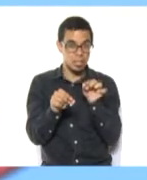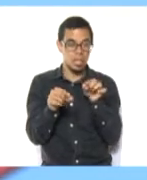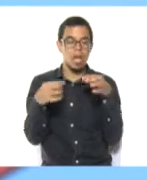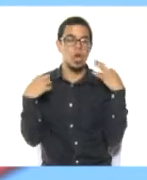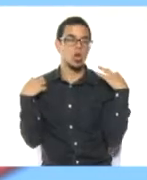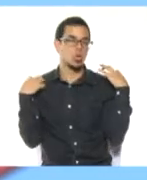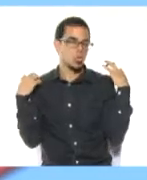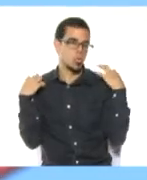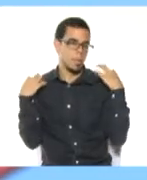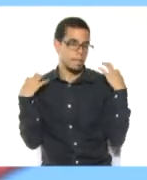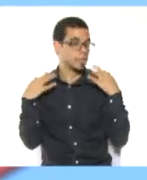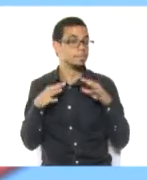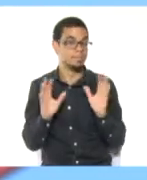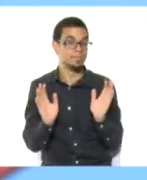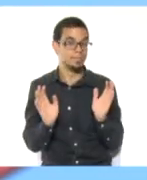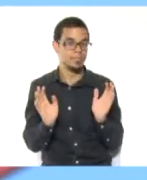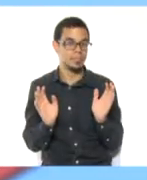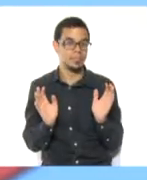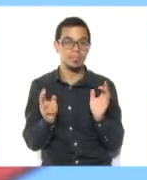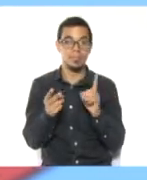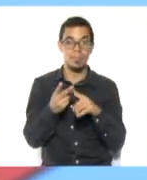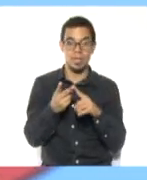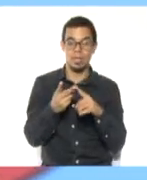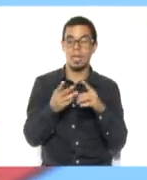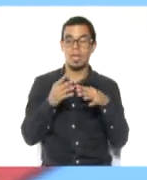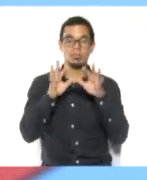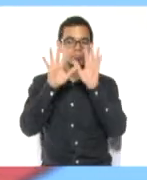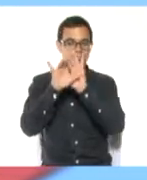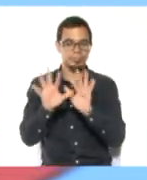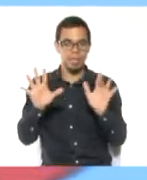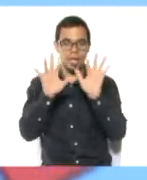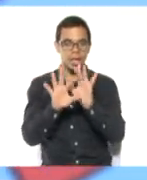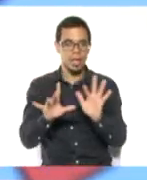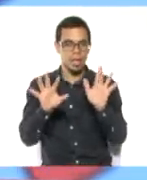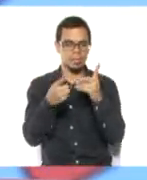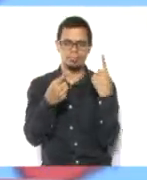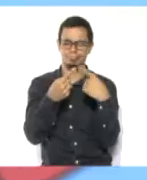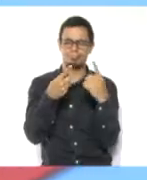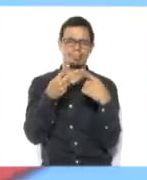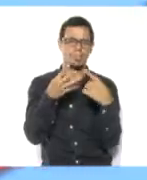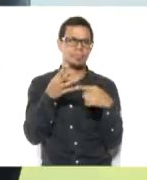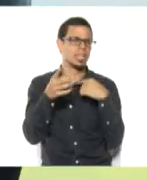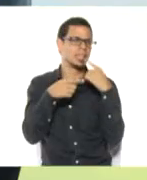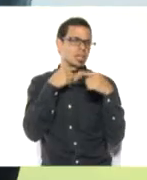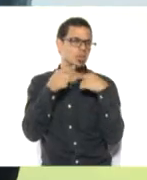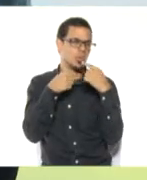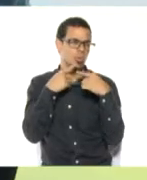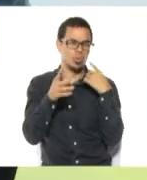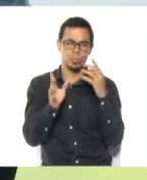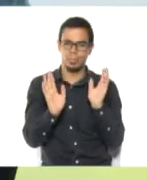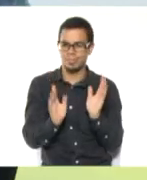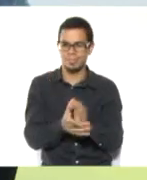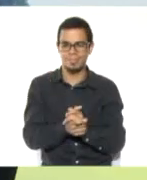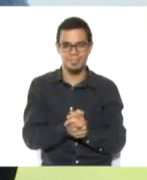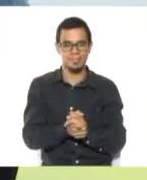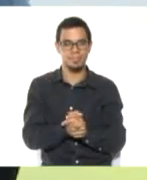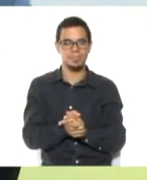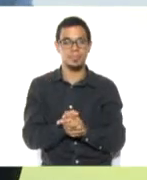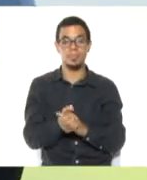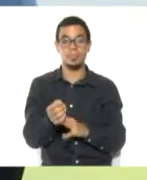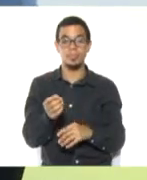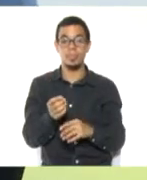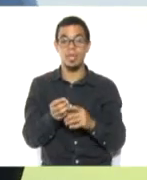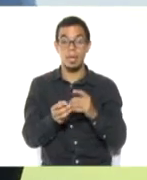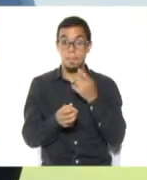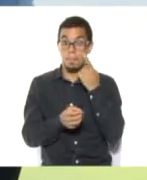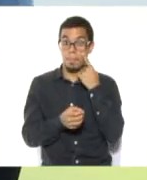anteriormente, puede utilizar escarcha y recortes de otros materiales que tenga en casa. Incluso hasta con botones, a veces la